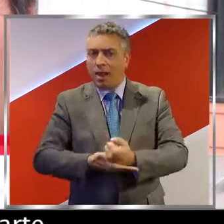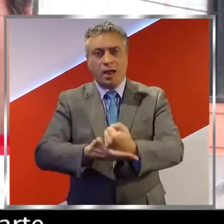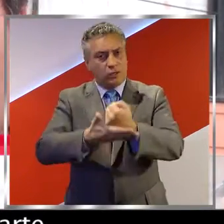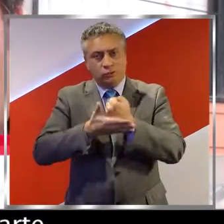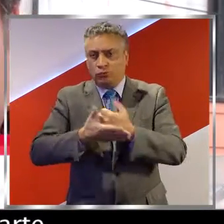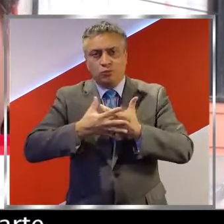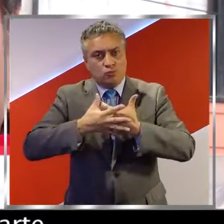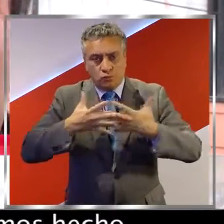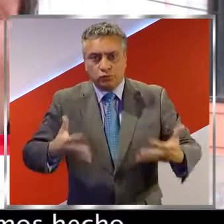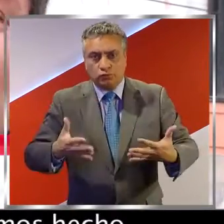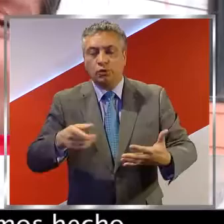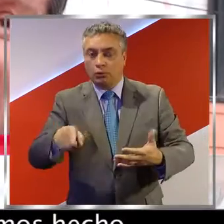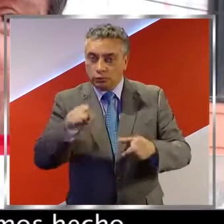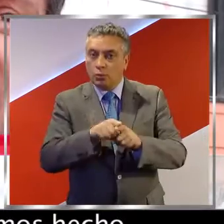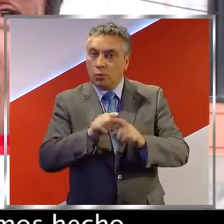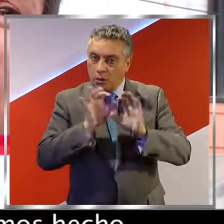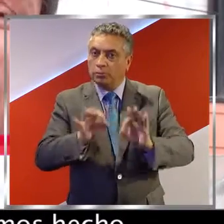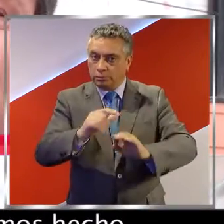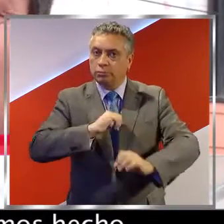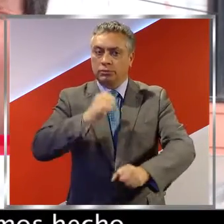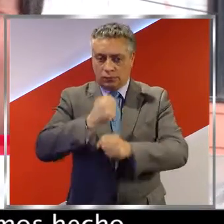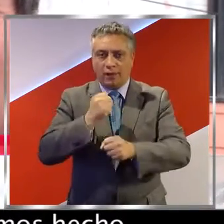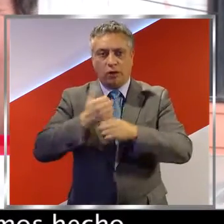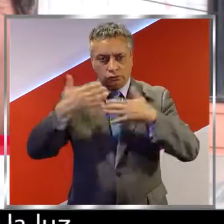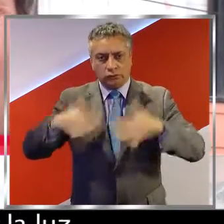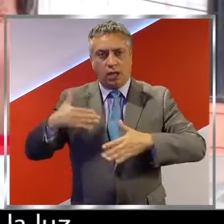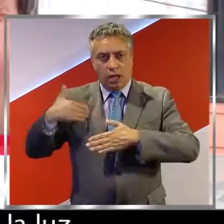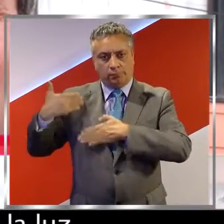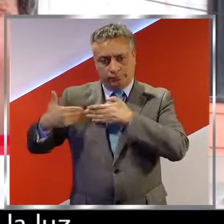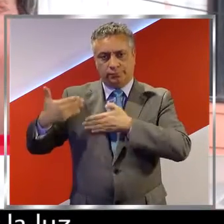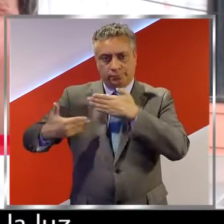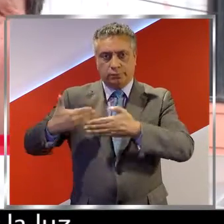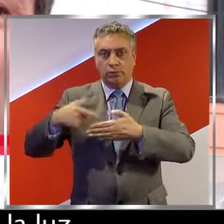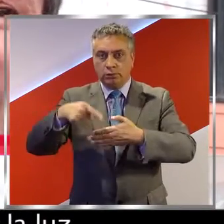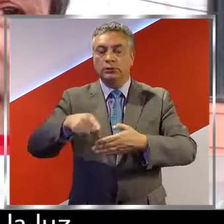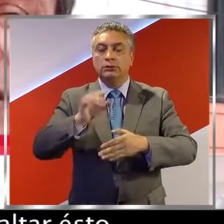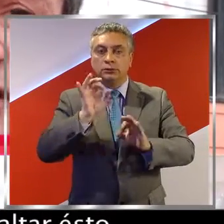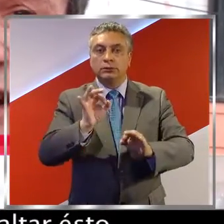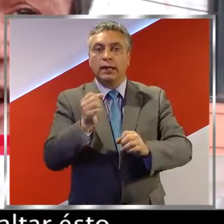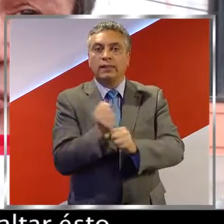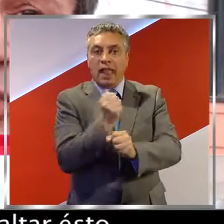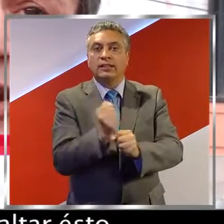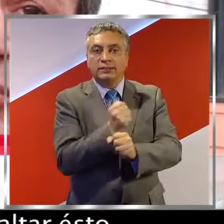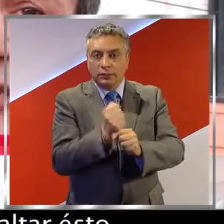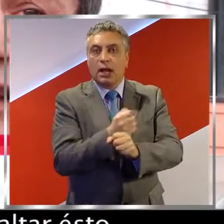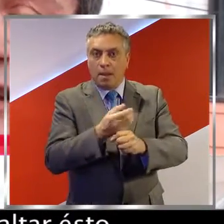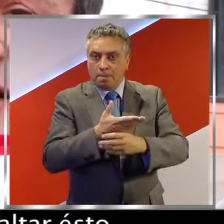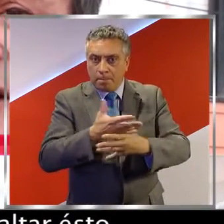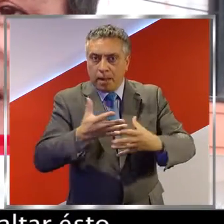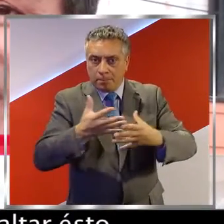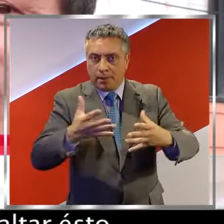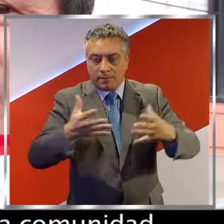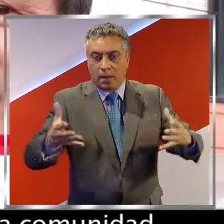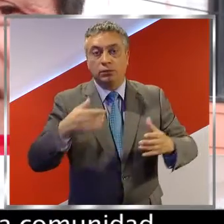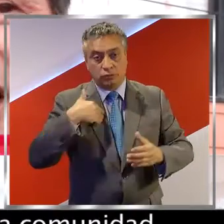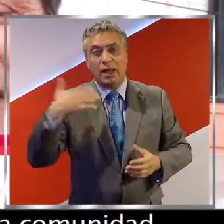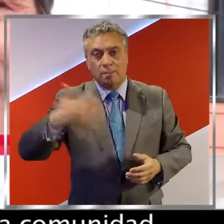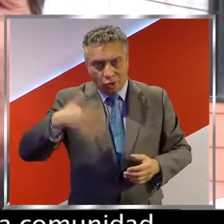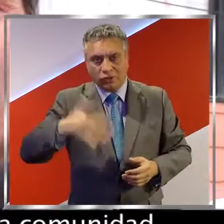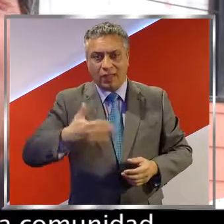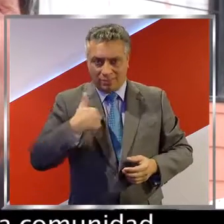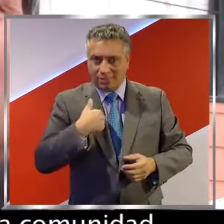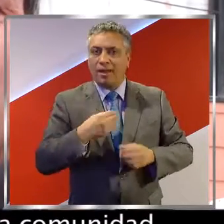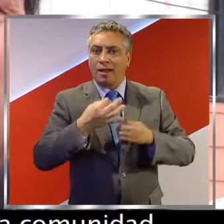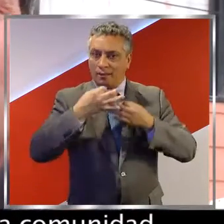parte del trabajo que ya hemos hecho, el taller sigue saliendo a la luz. Entonces es importante resaltar esto porque